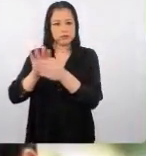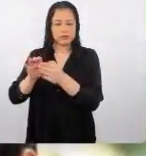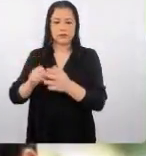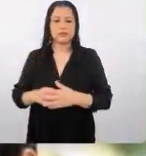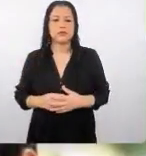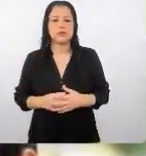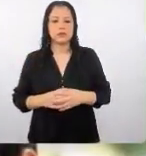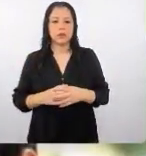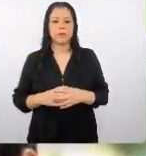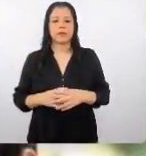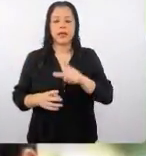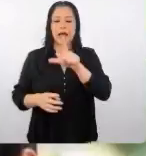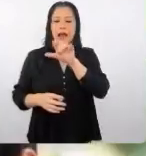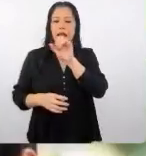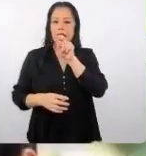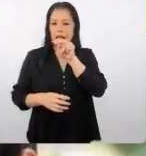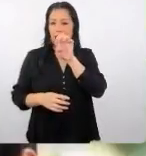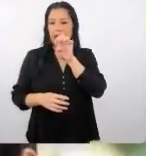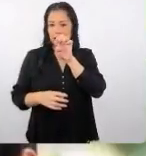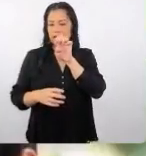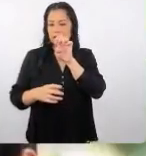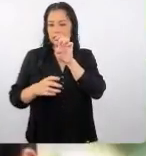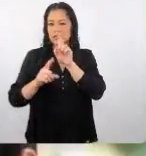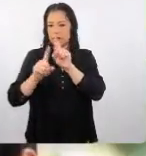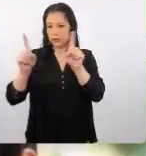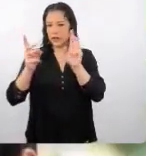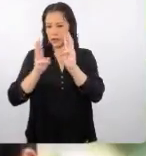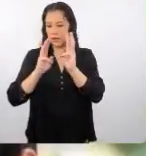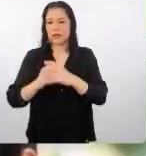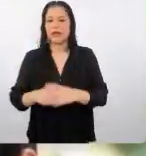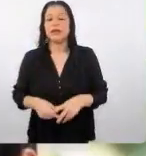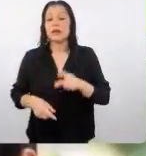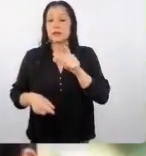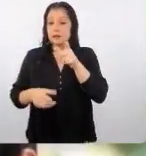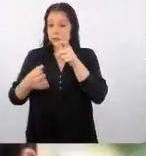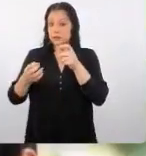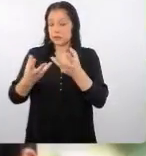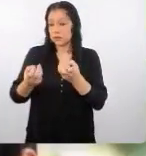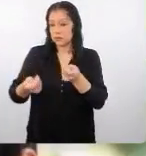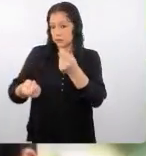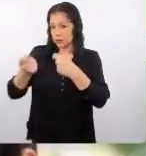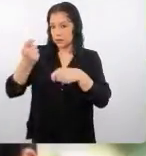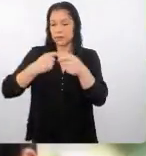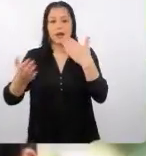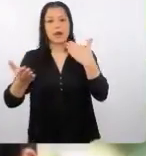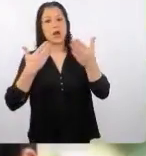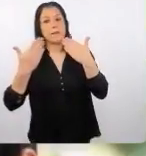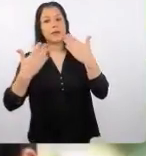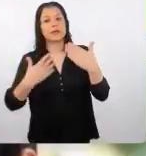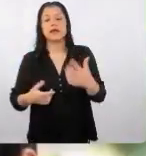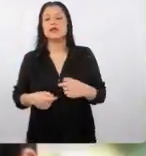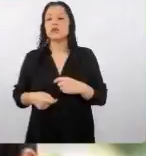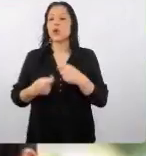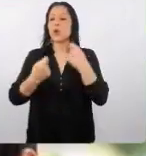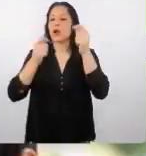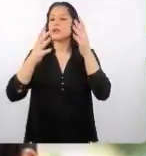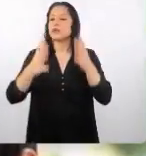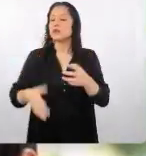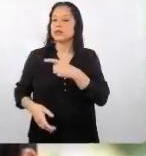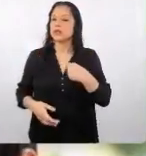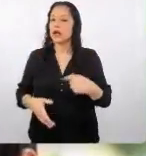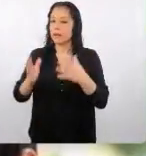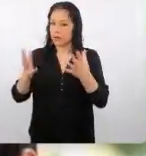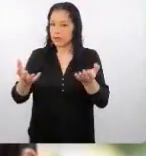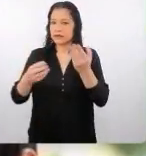que domina esta parte entonces es interesante que si uno está negociando conversando con el turista japonés tener una